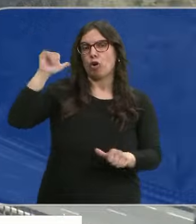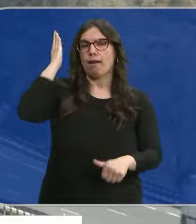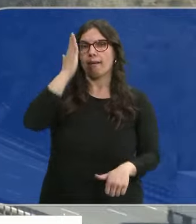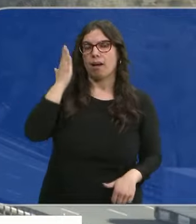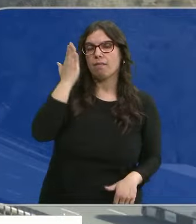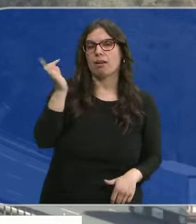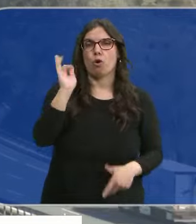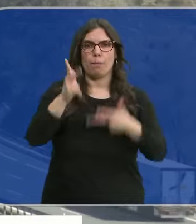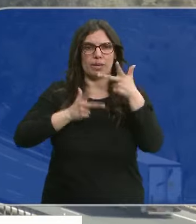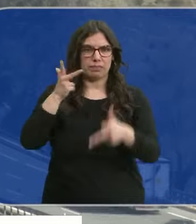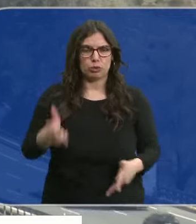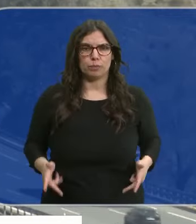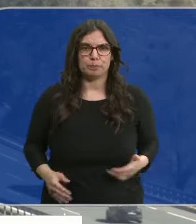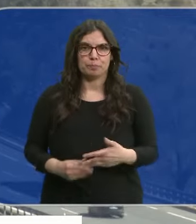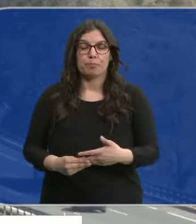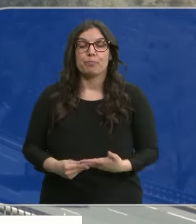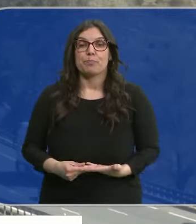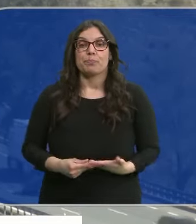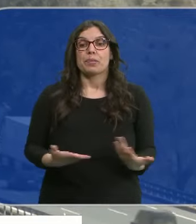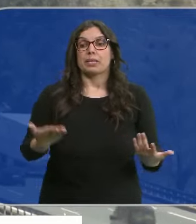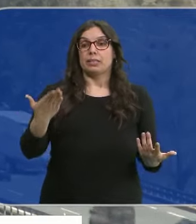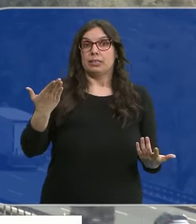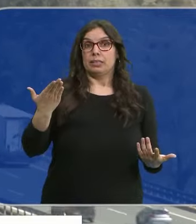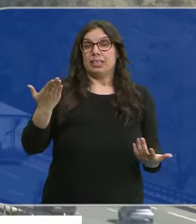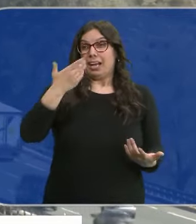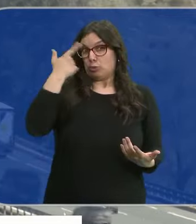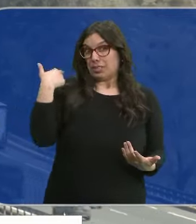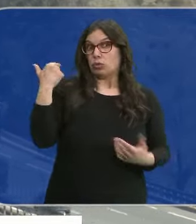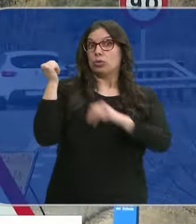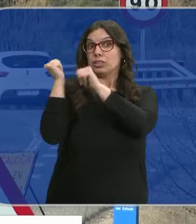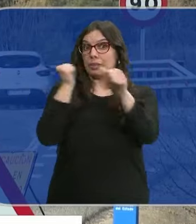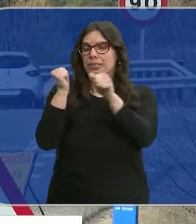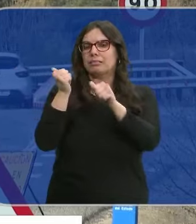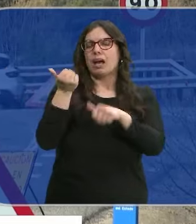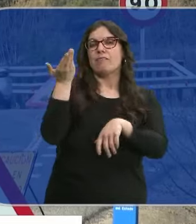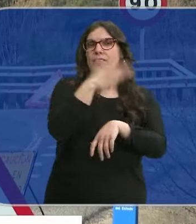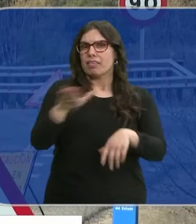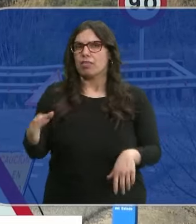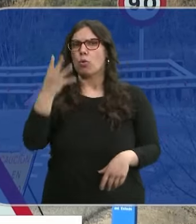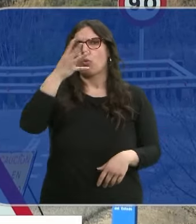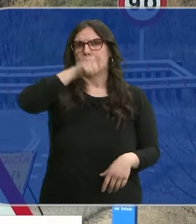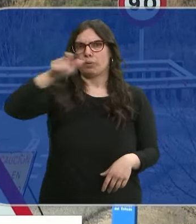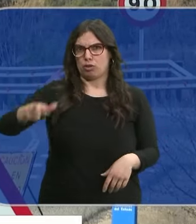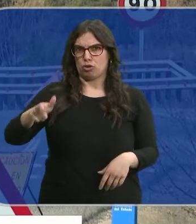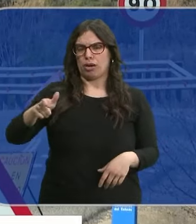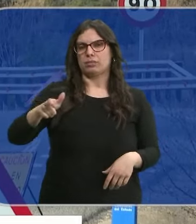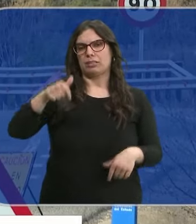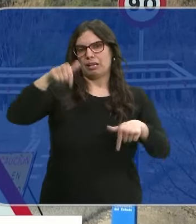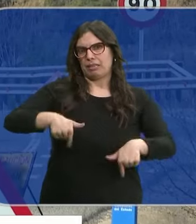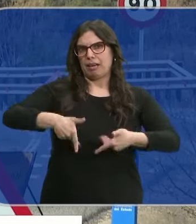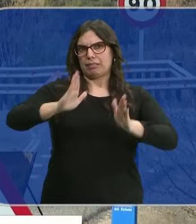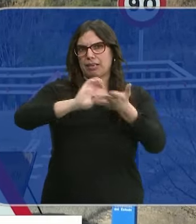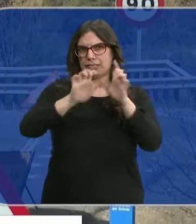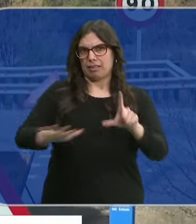Navarra o el País Vasco. Durante la pasada Semana Santa, cuatro personas fallecieron en las carreteras de nuestra comunidad.